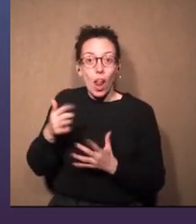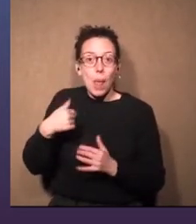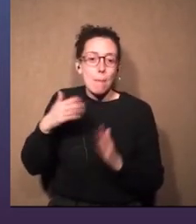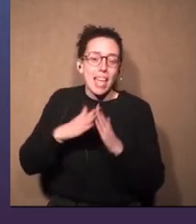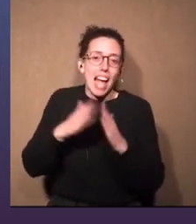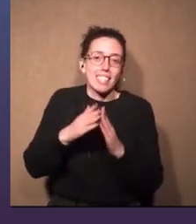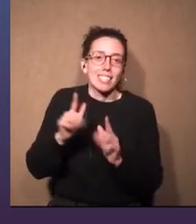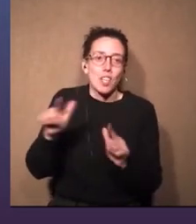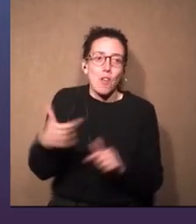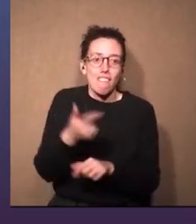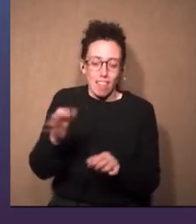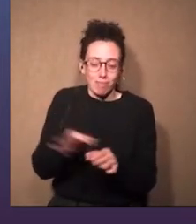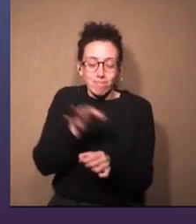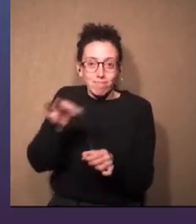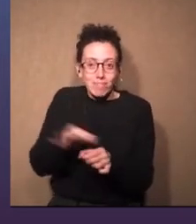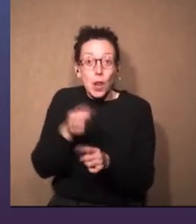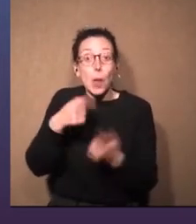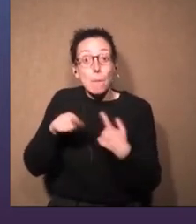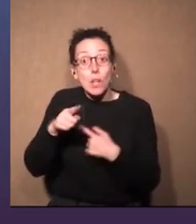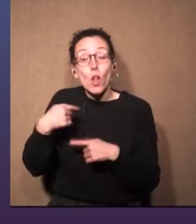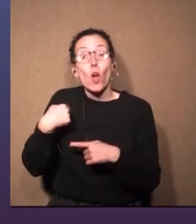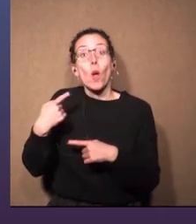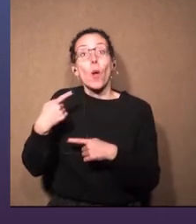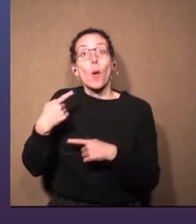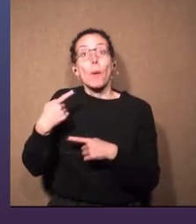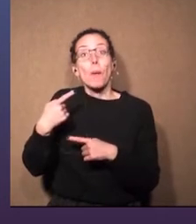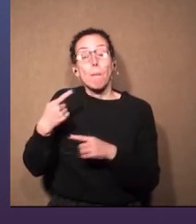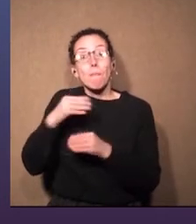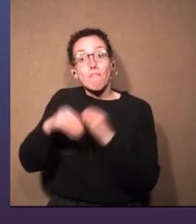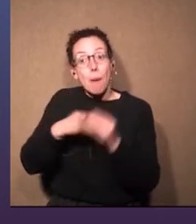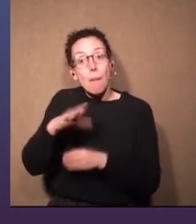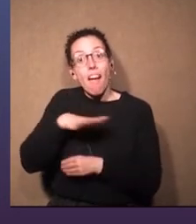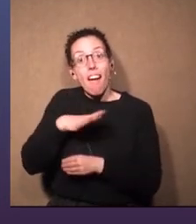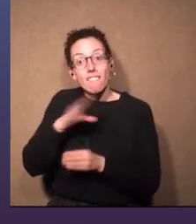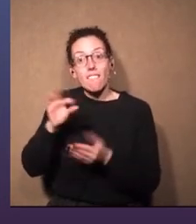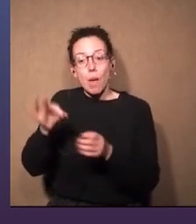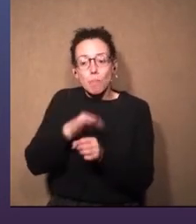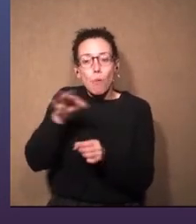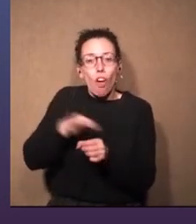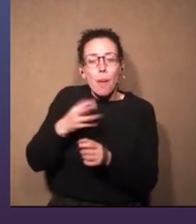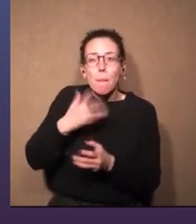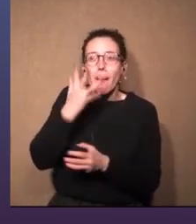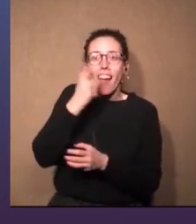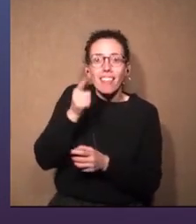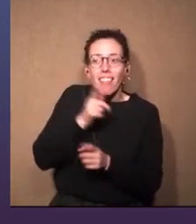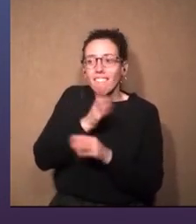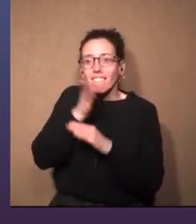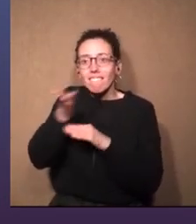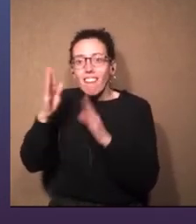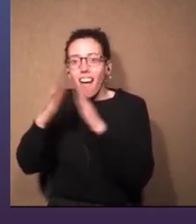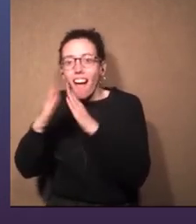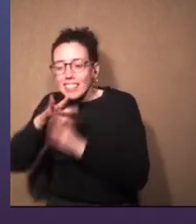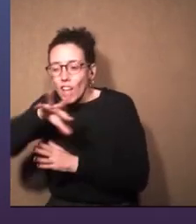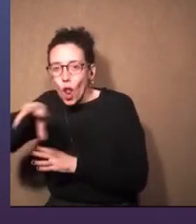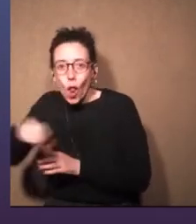en mi casa no había ni costurero, pero mi tía era modista, y me encantaba ir a su casa para robarle